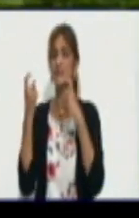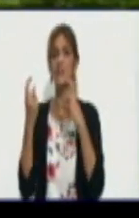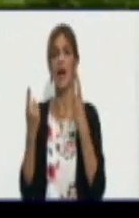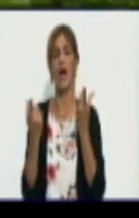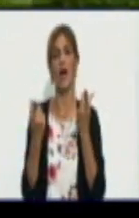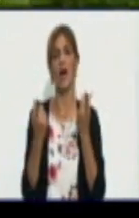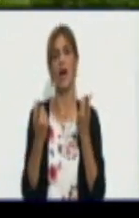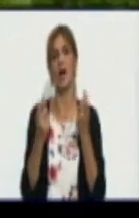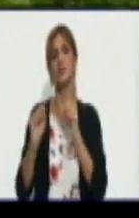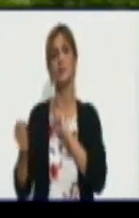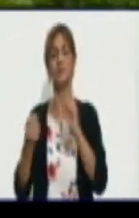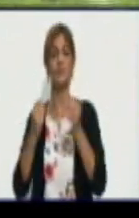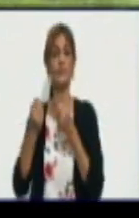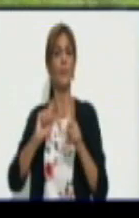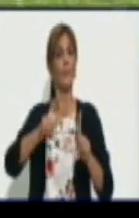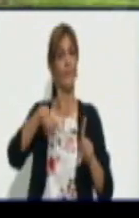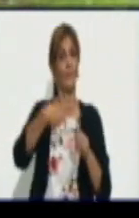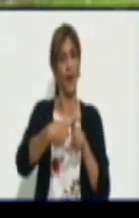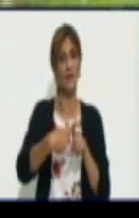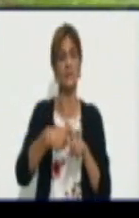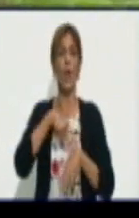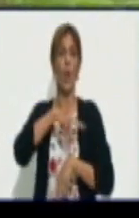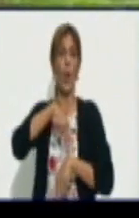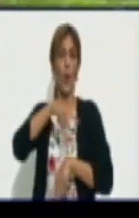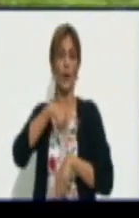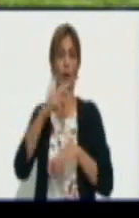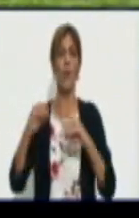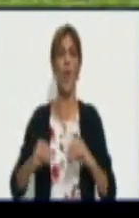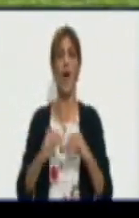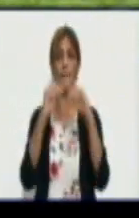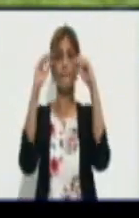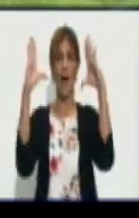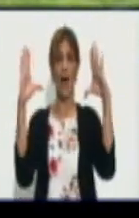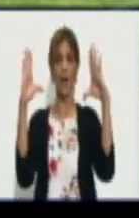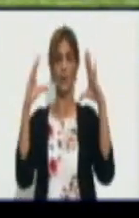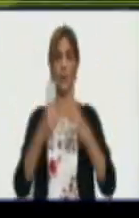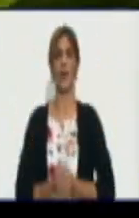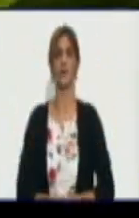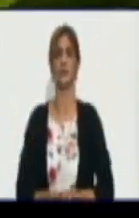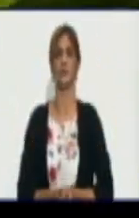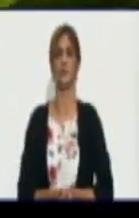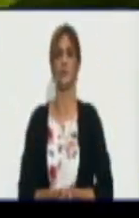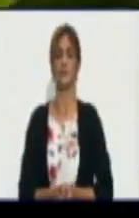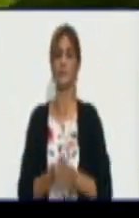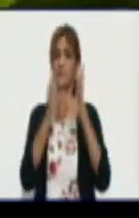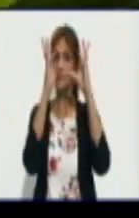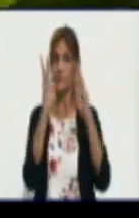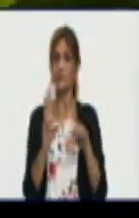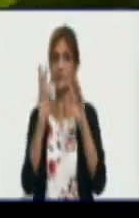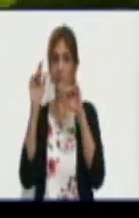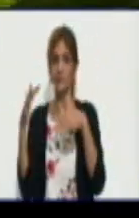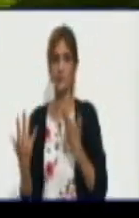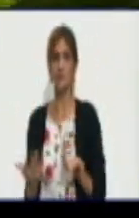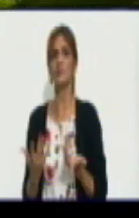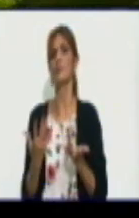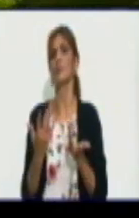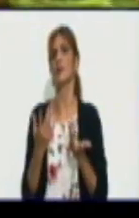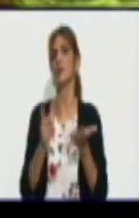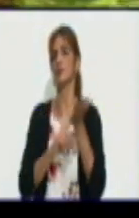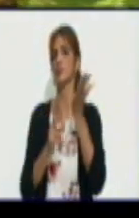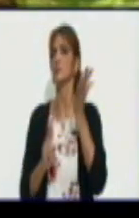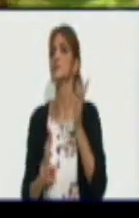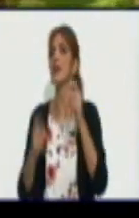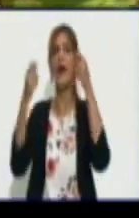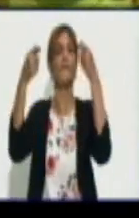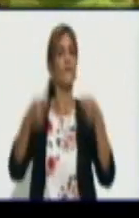consumo de energía eléctrica en horarios de la madrugada. Las tarifas serán fijadas durante todo el año, serán